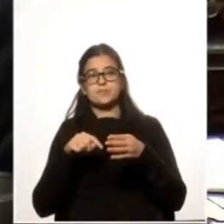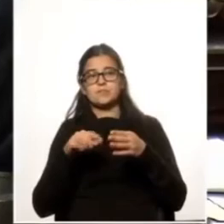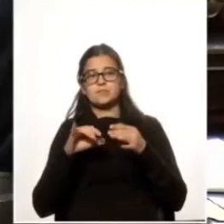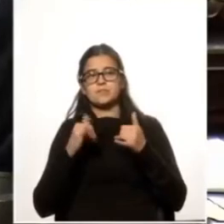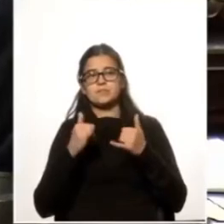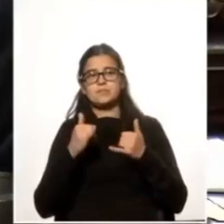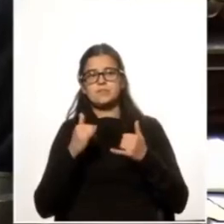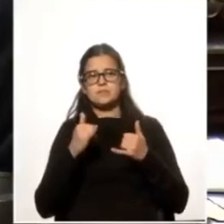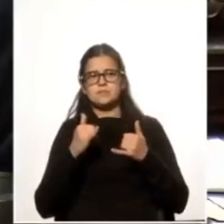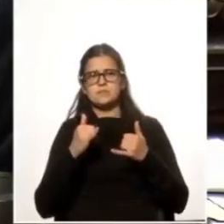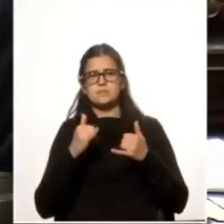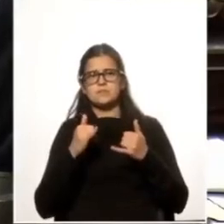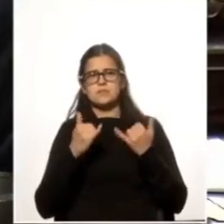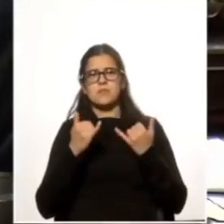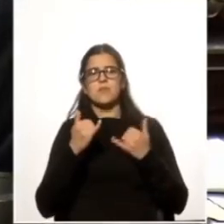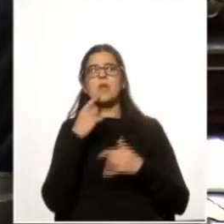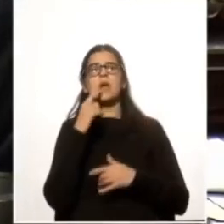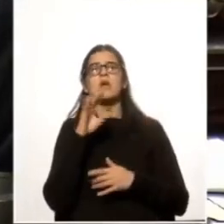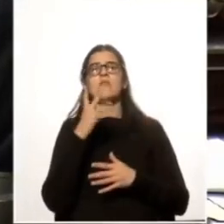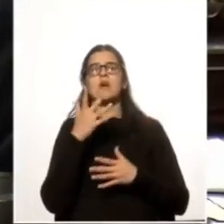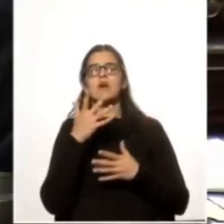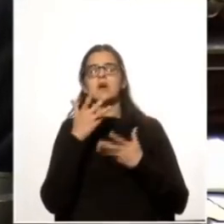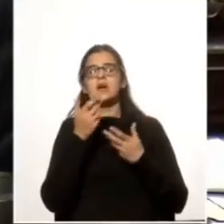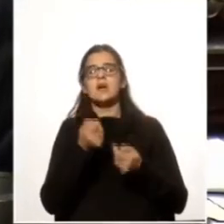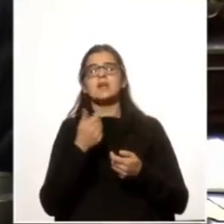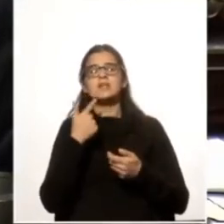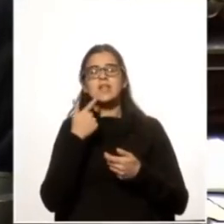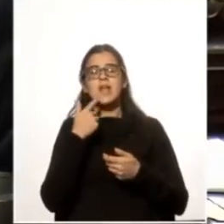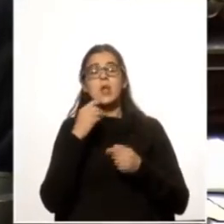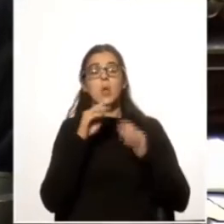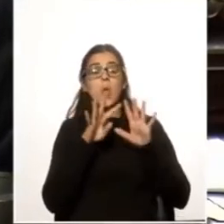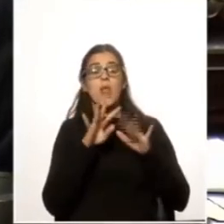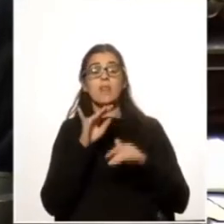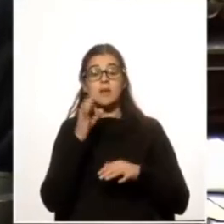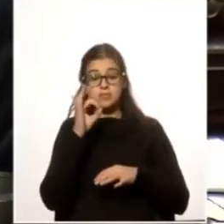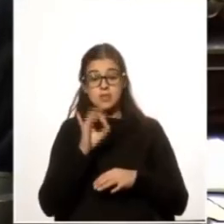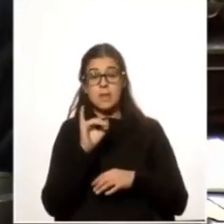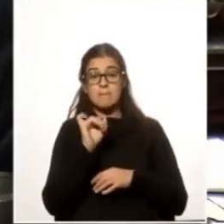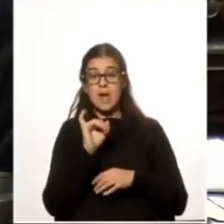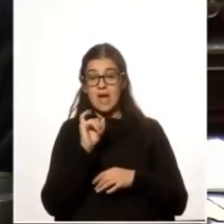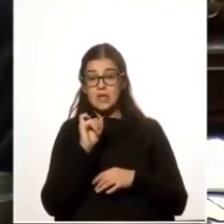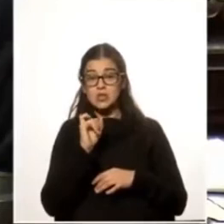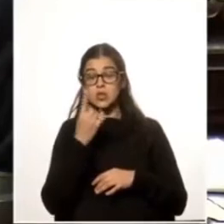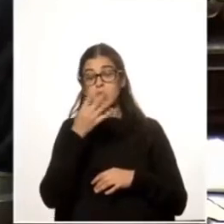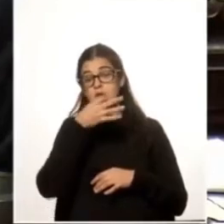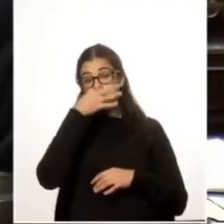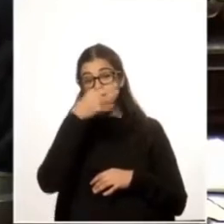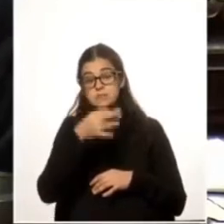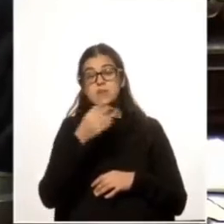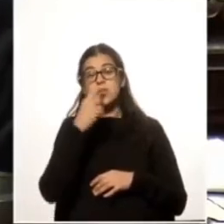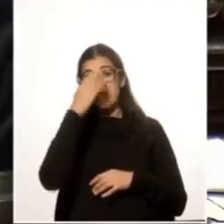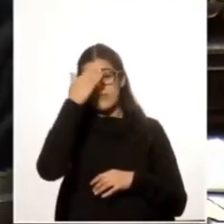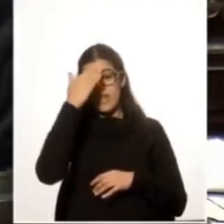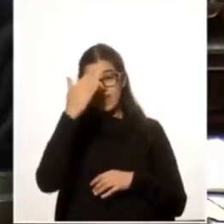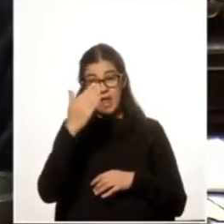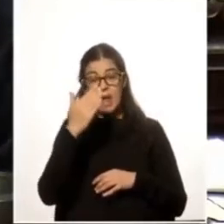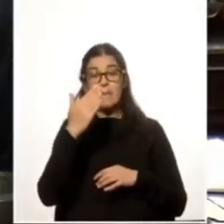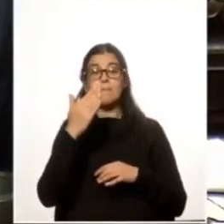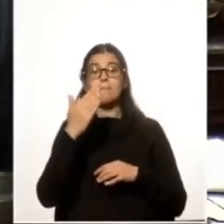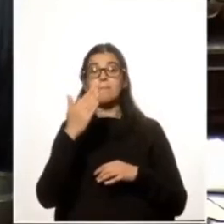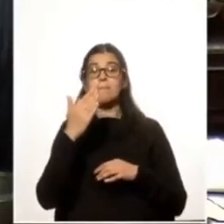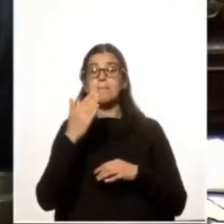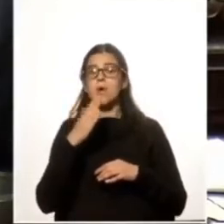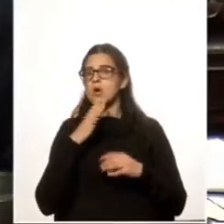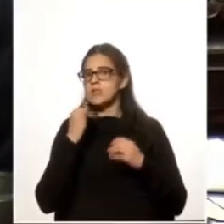banderas del Iber Sereini. El 9 de mayo sacó una declaración que señalaba el Frente Amplio llegó